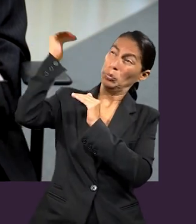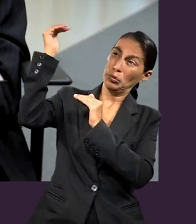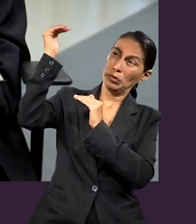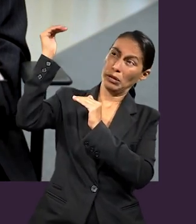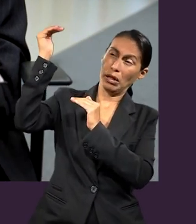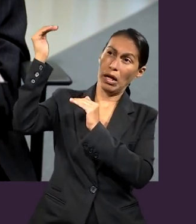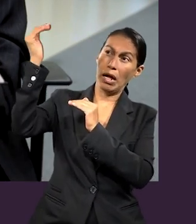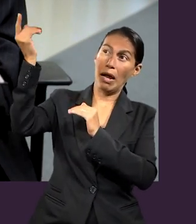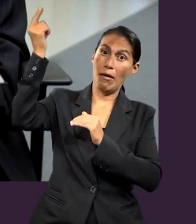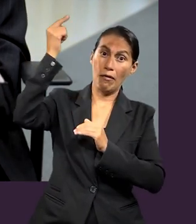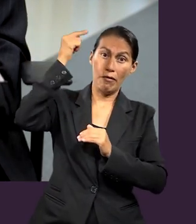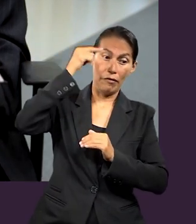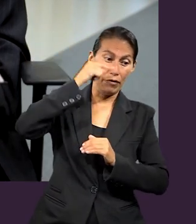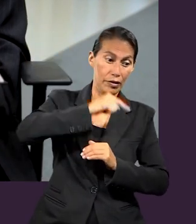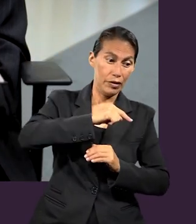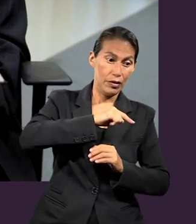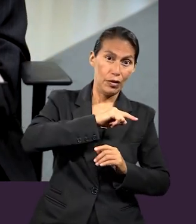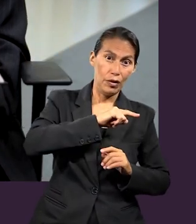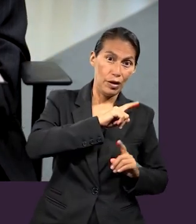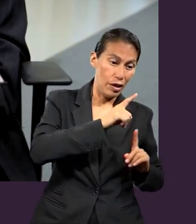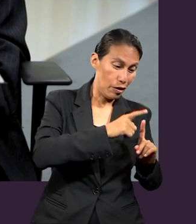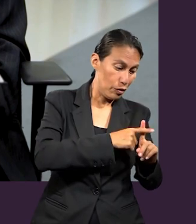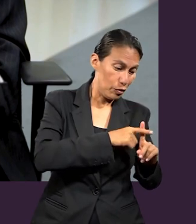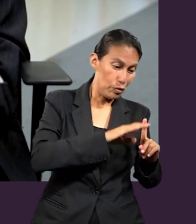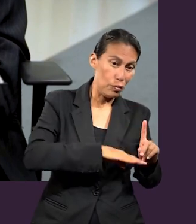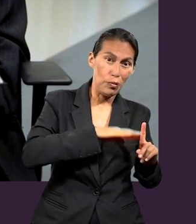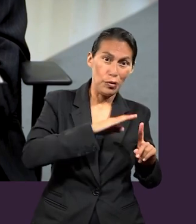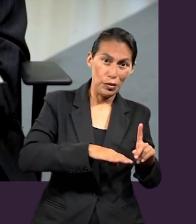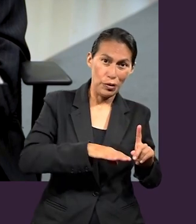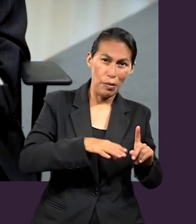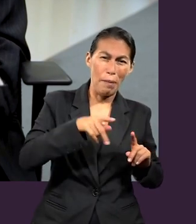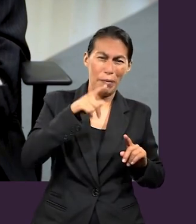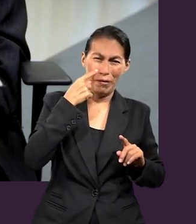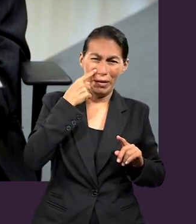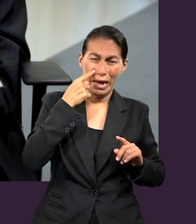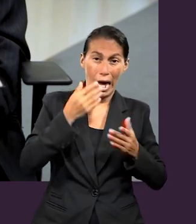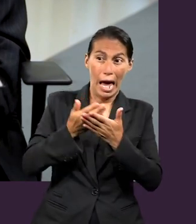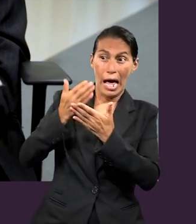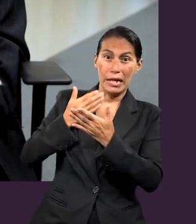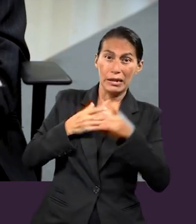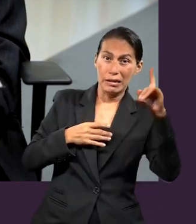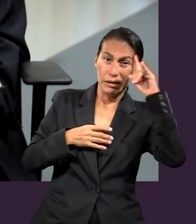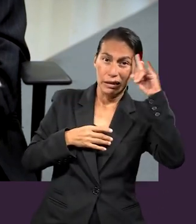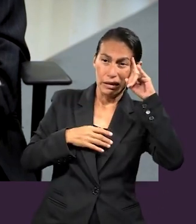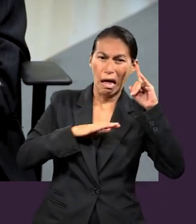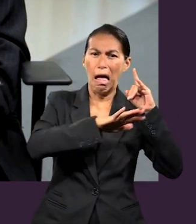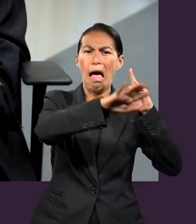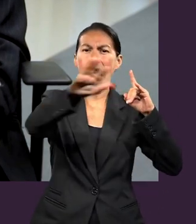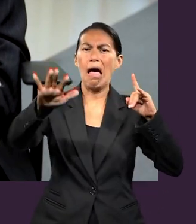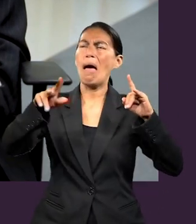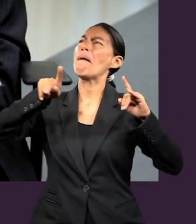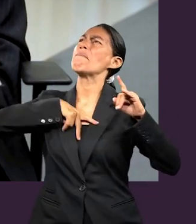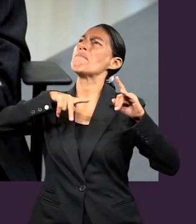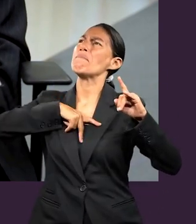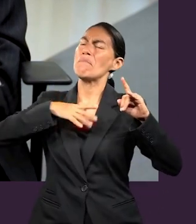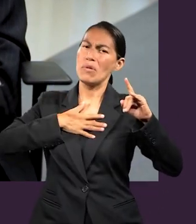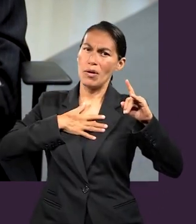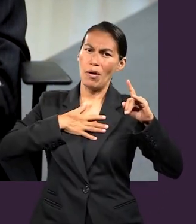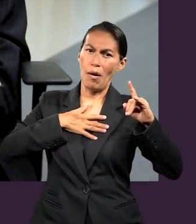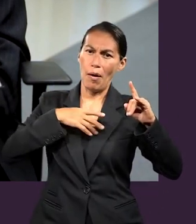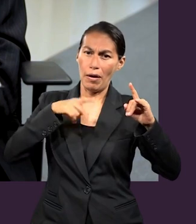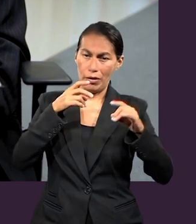él es señor de todo. Por su muerte en la cruz, él conquistó lo que el diablo reclamaba como suyo.